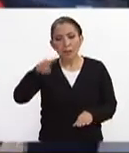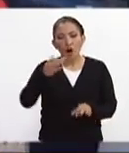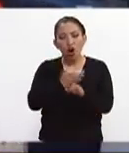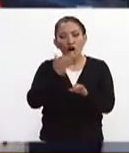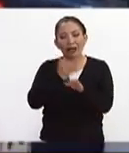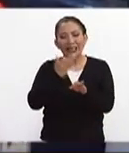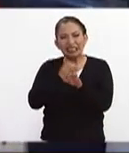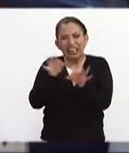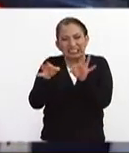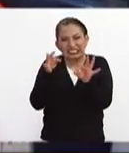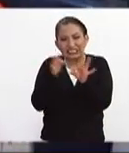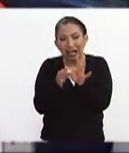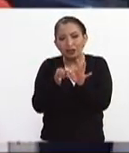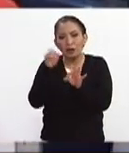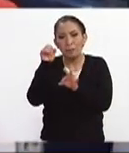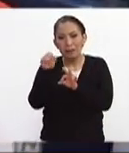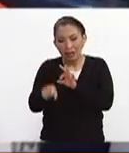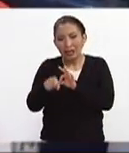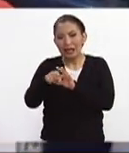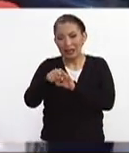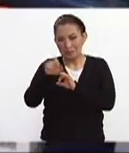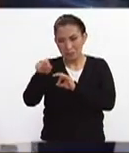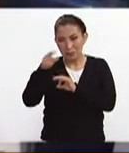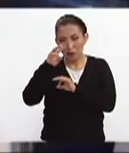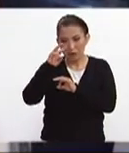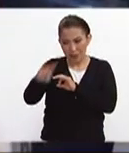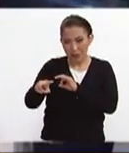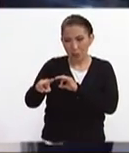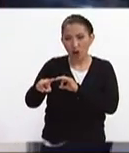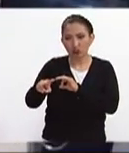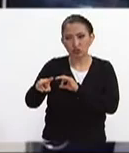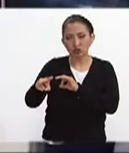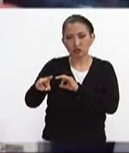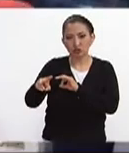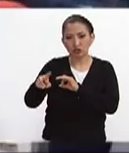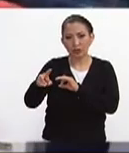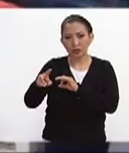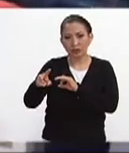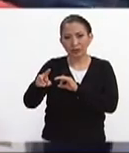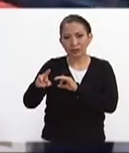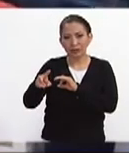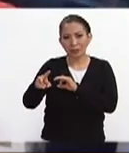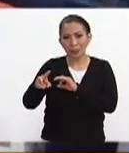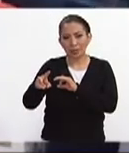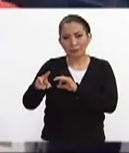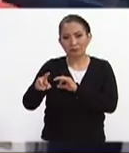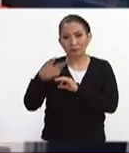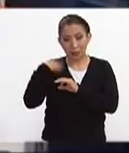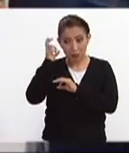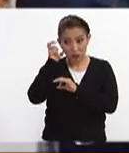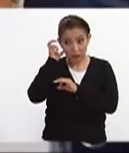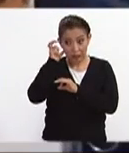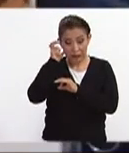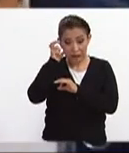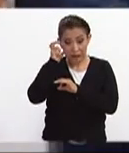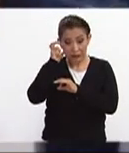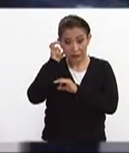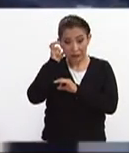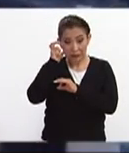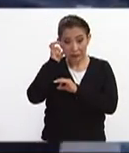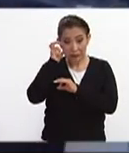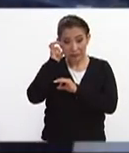momento justo en que si ya aquí veíamos veíamos no sé si me escuches ya aquí